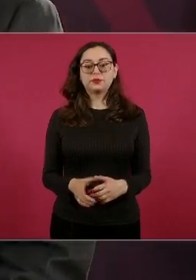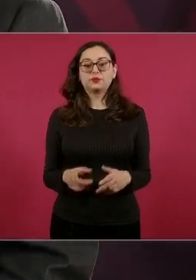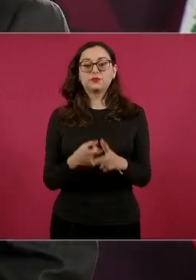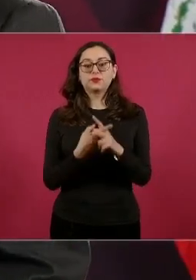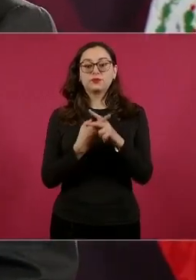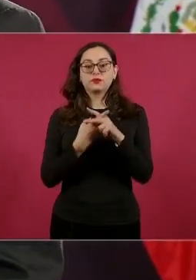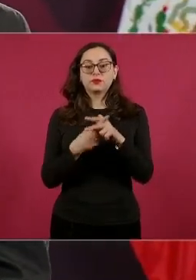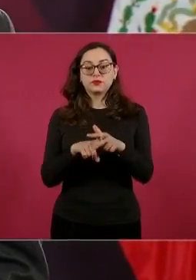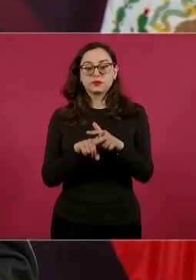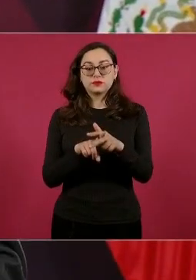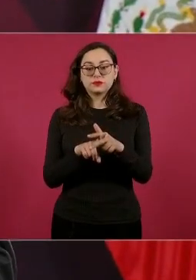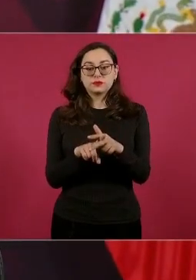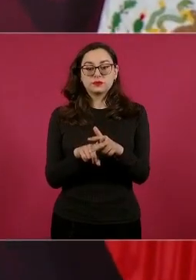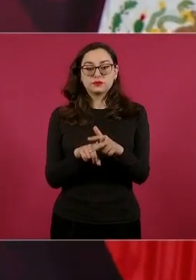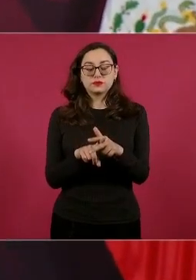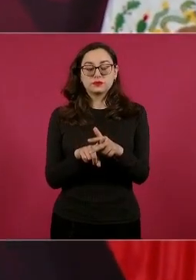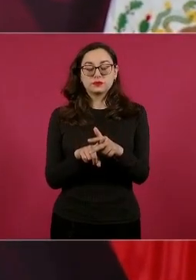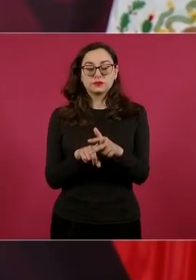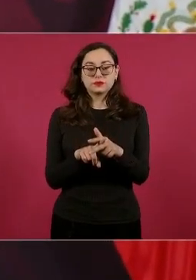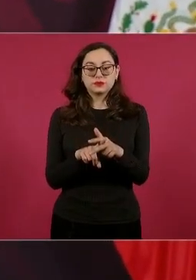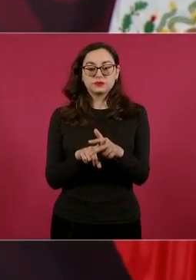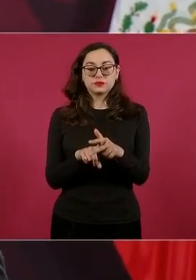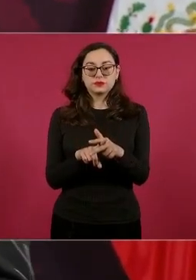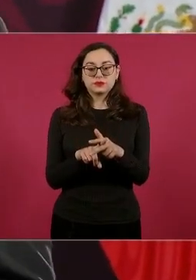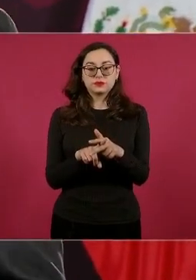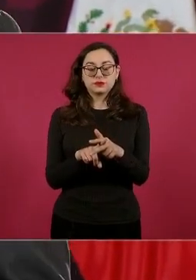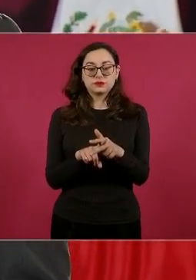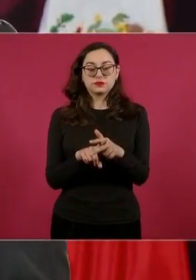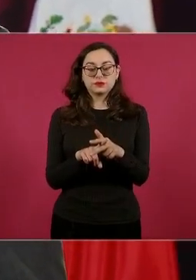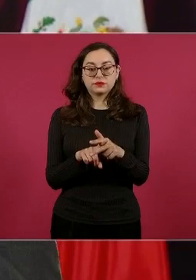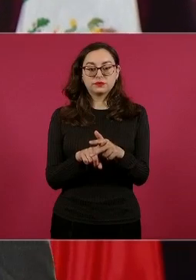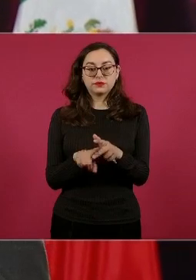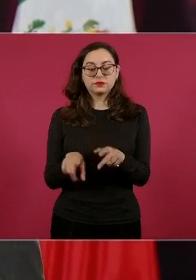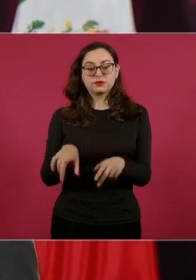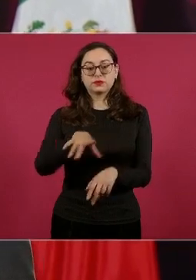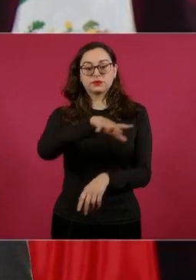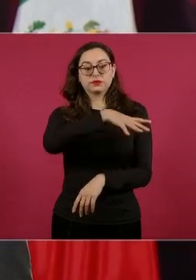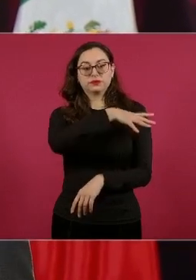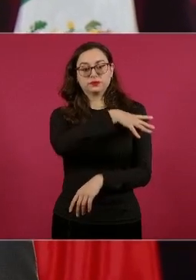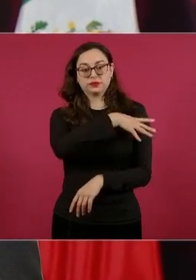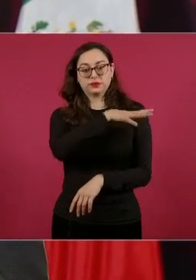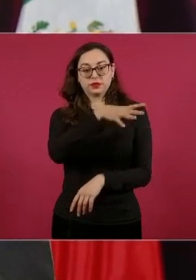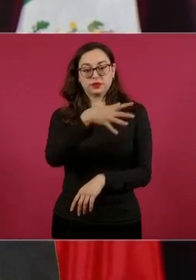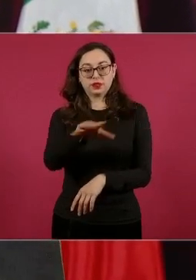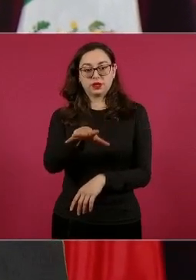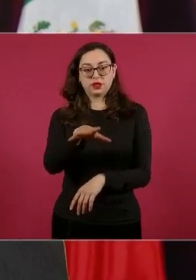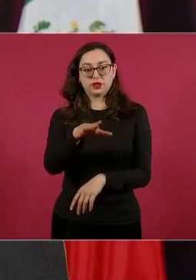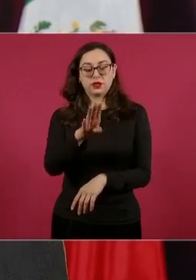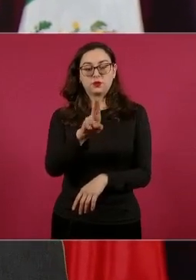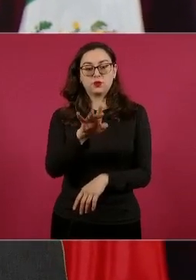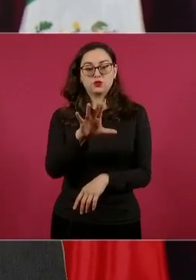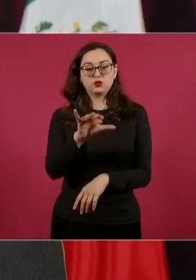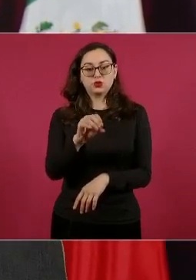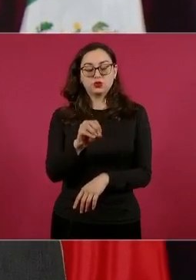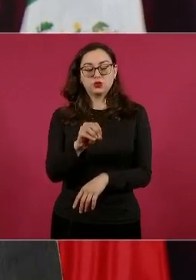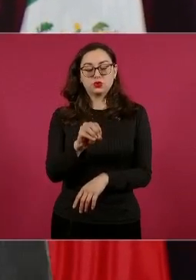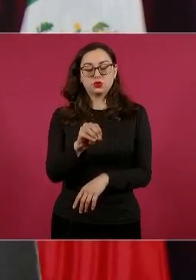el general Bucio,